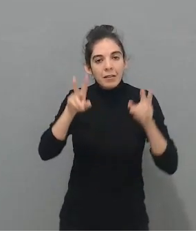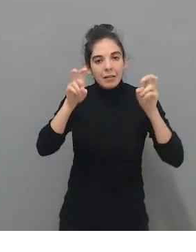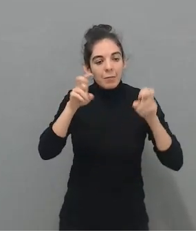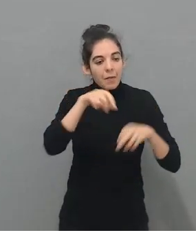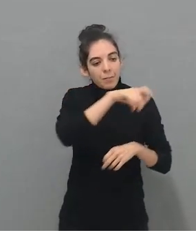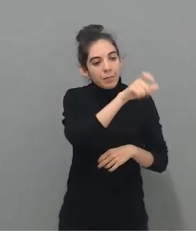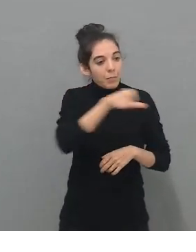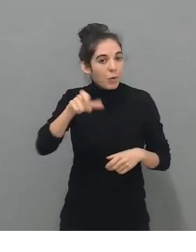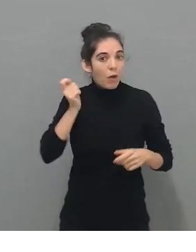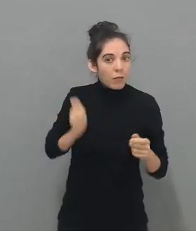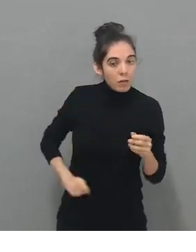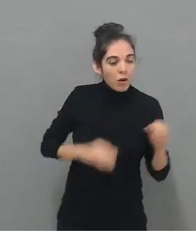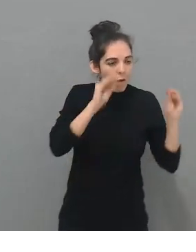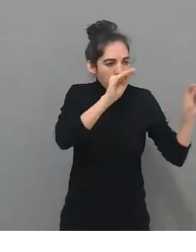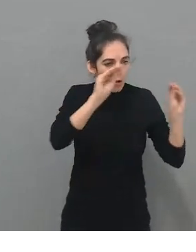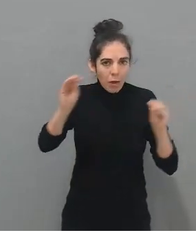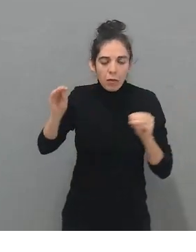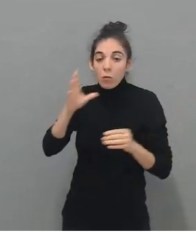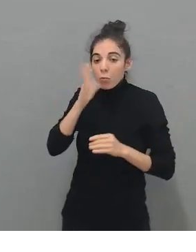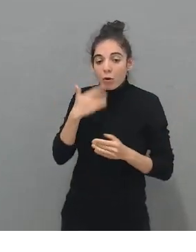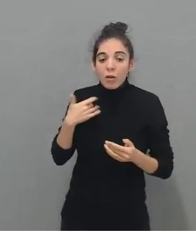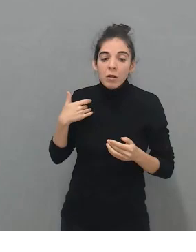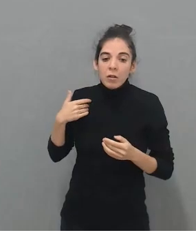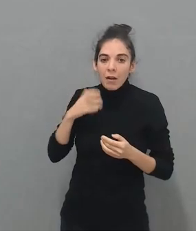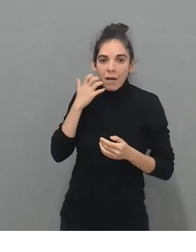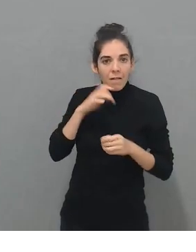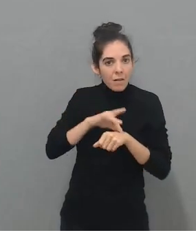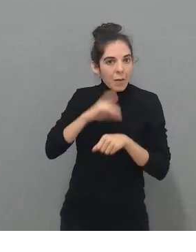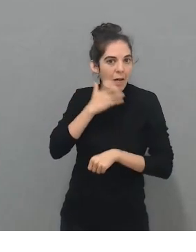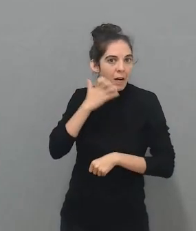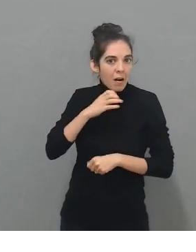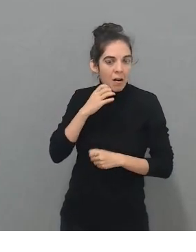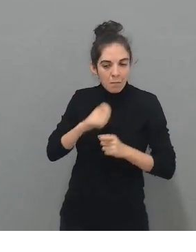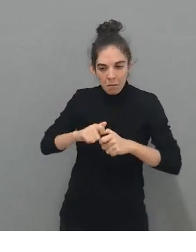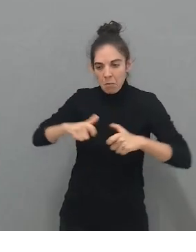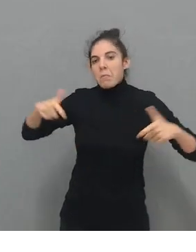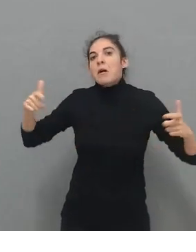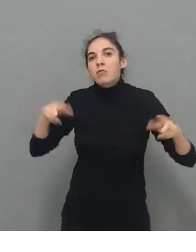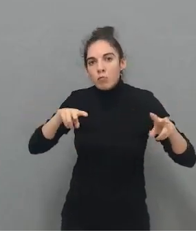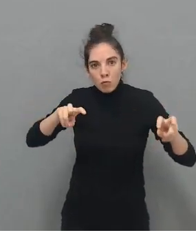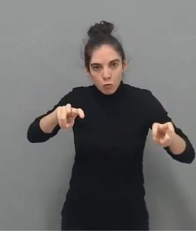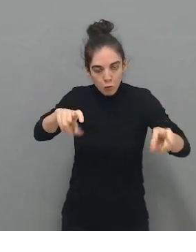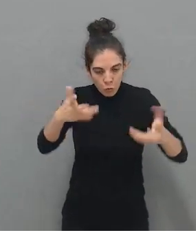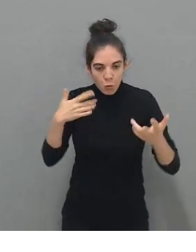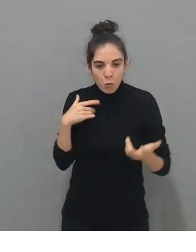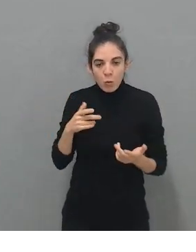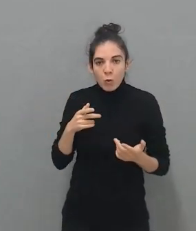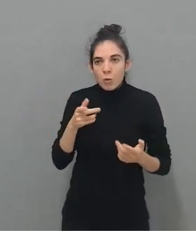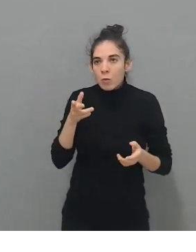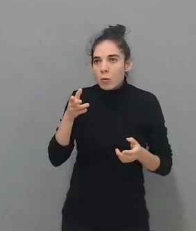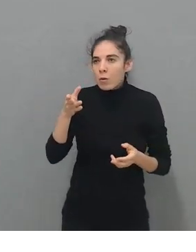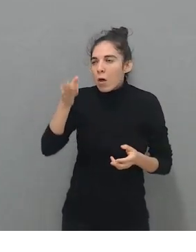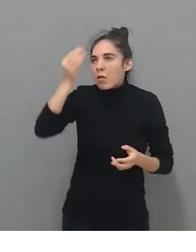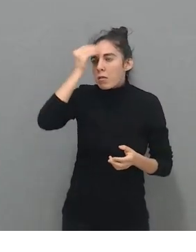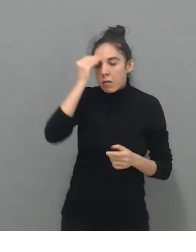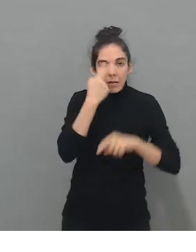día hay más enfermedades raras, cada uno procesamos la información de una manera diferente, entonces también queremos darles